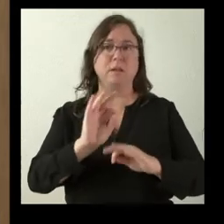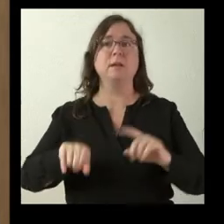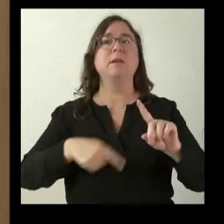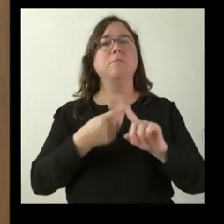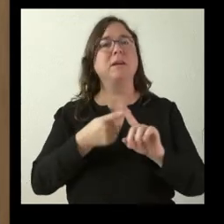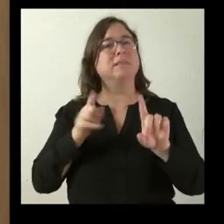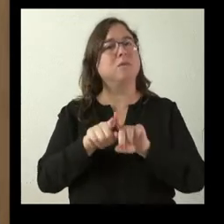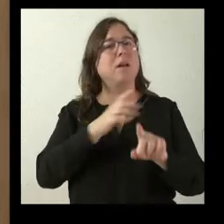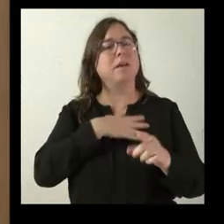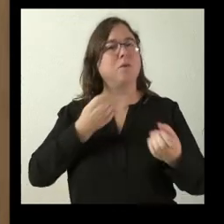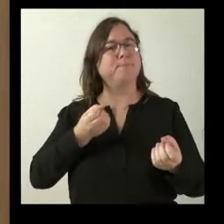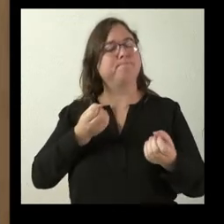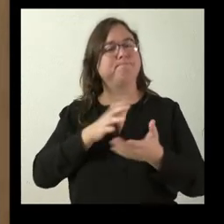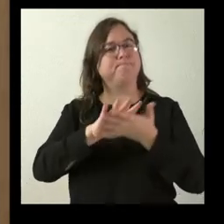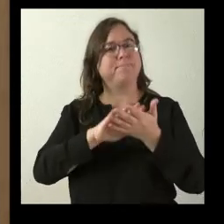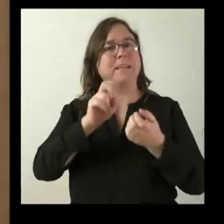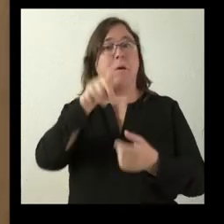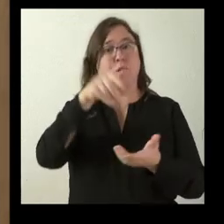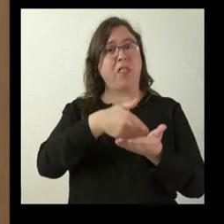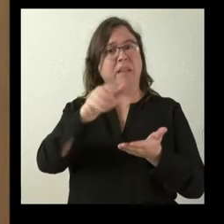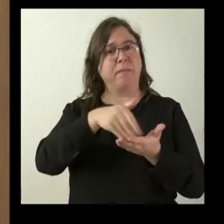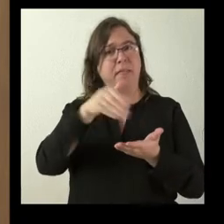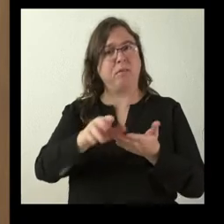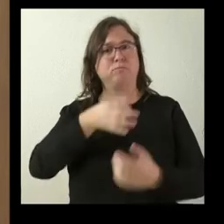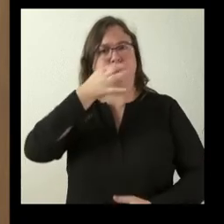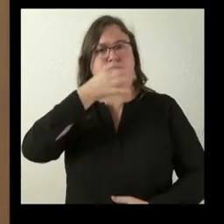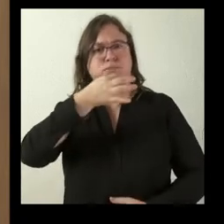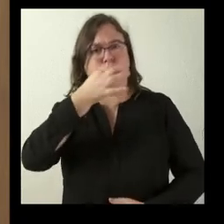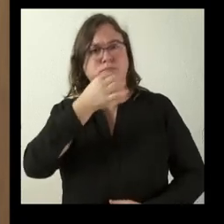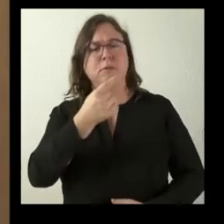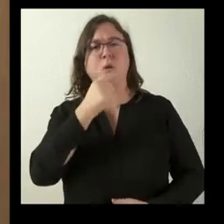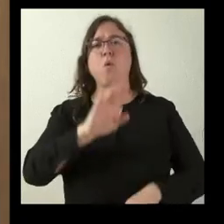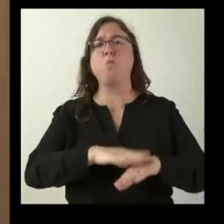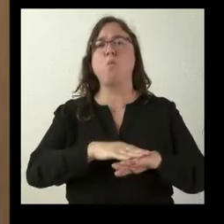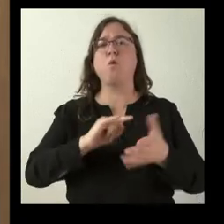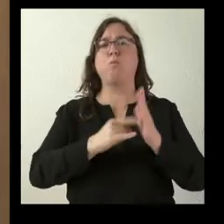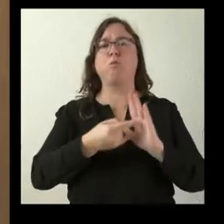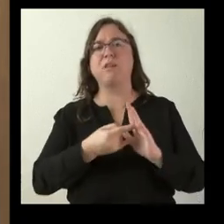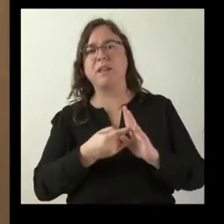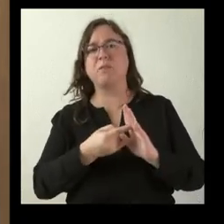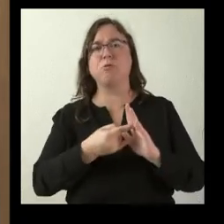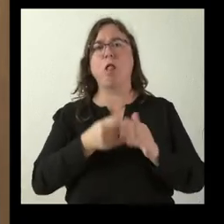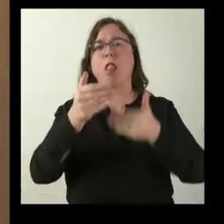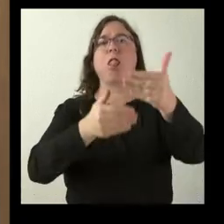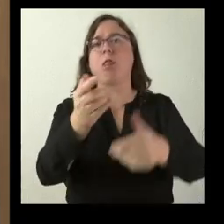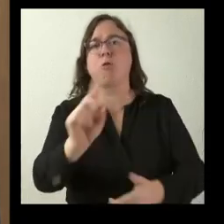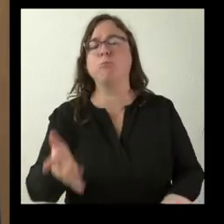sentido las declaraciones que han hecho los despedidos en el sentido de que, bueno, que el proyecto no va para adelante.